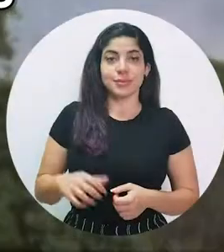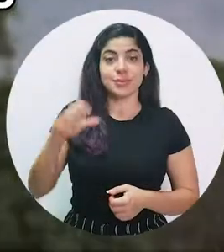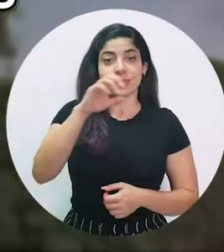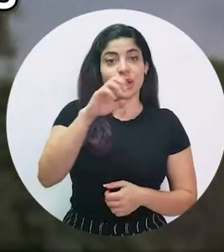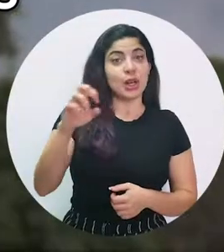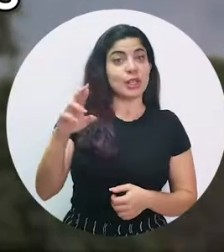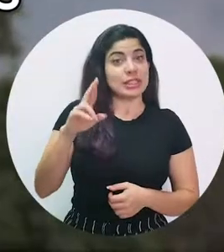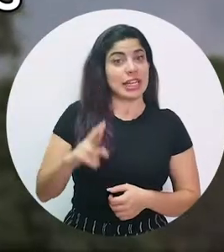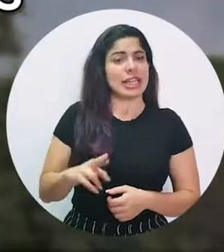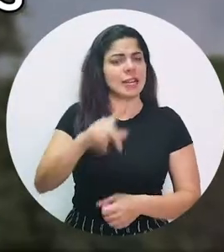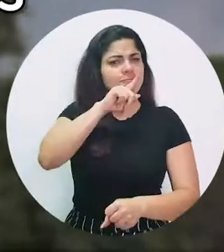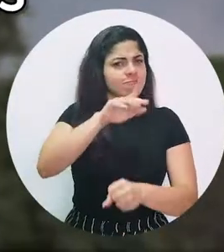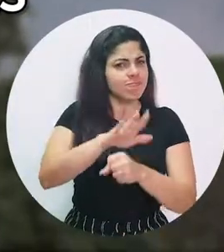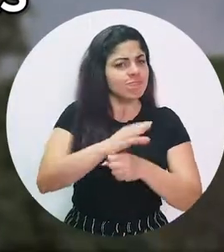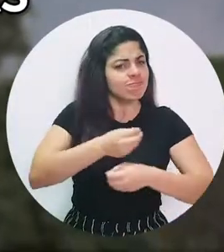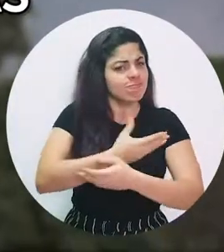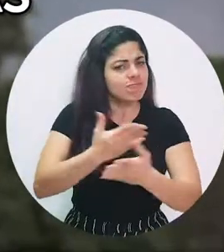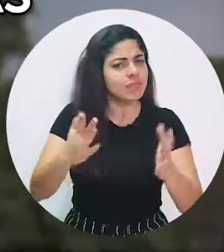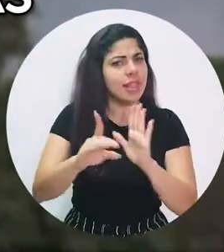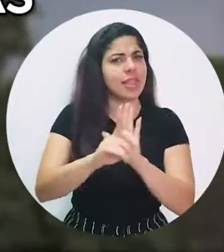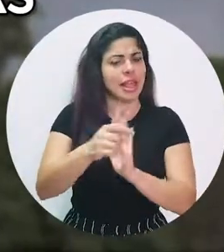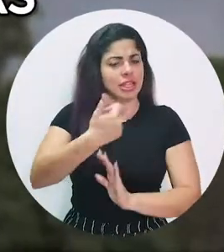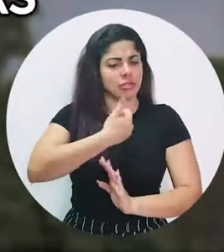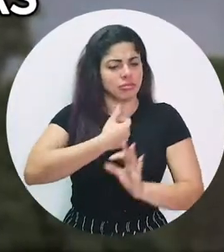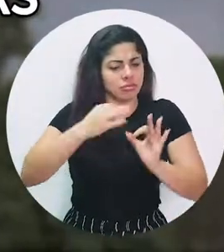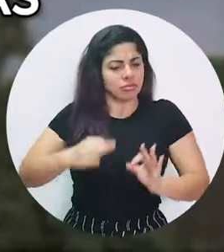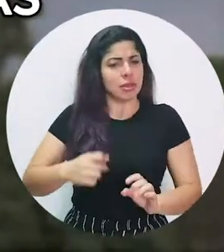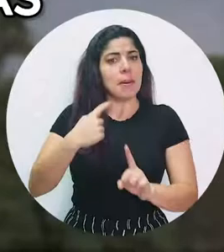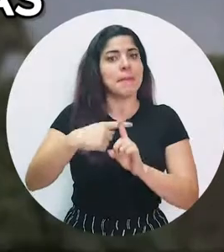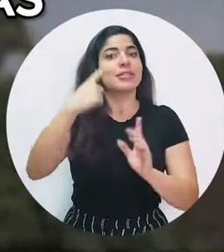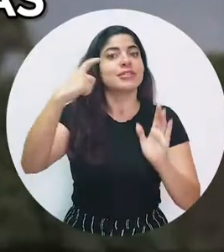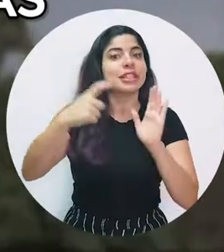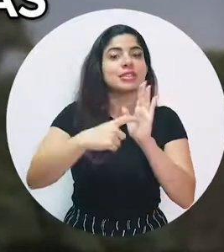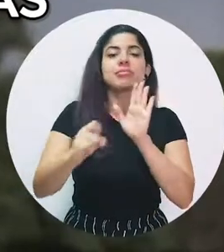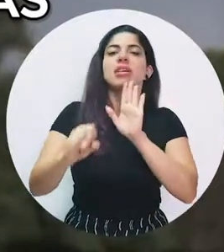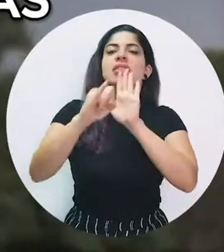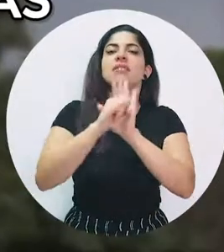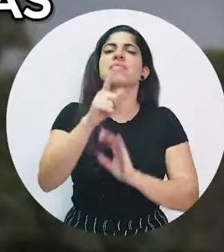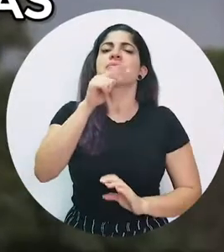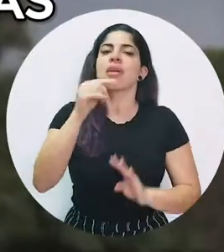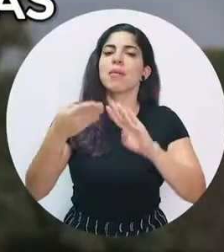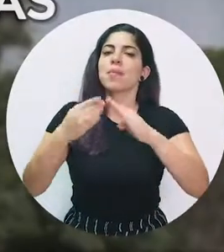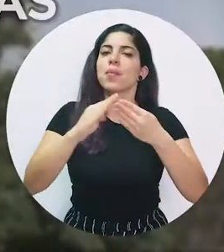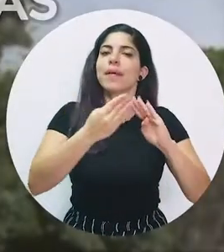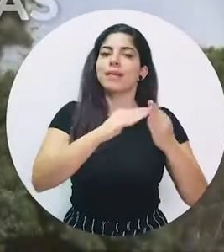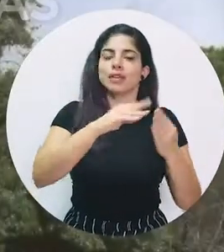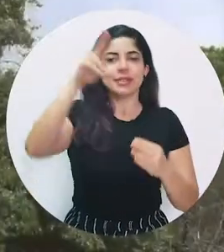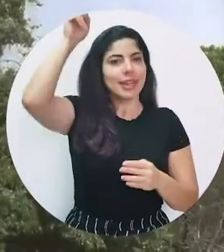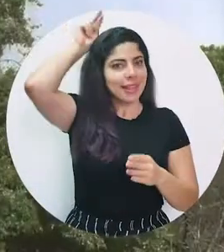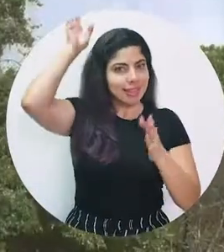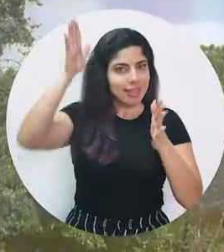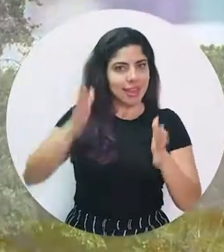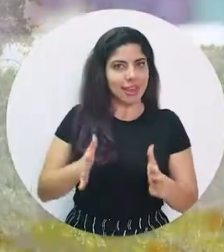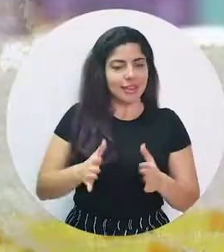Costa Rica garantiza el derecho a la autodeterminación y reconocimiento de la identidad de los pueblos indígenas.